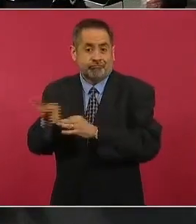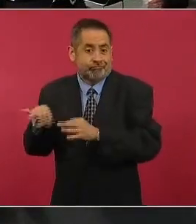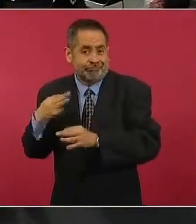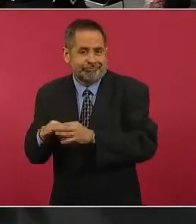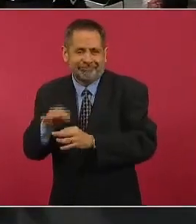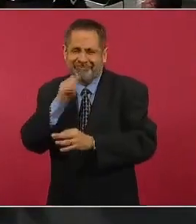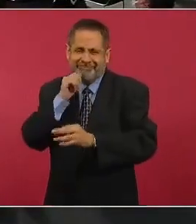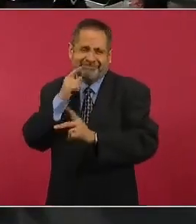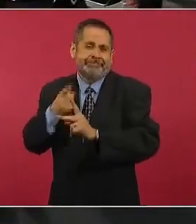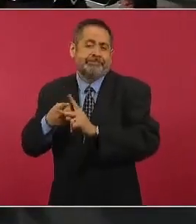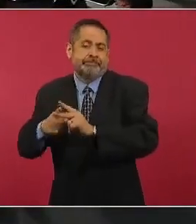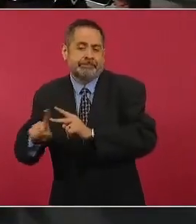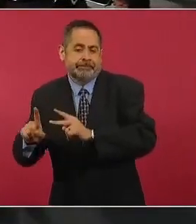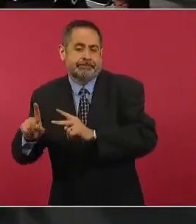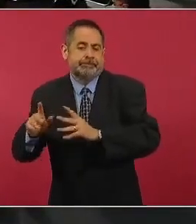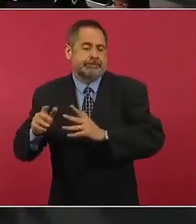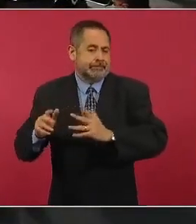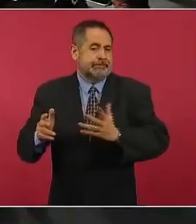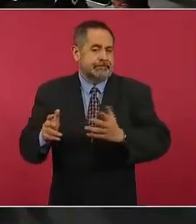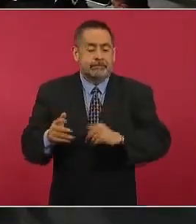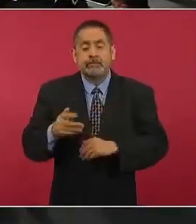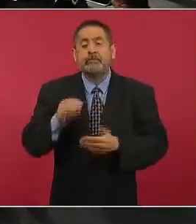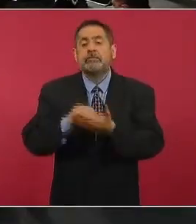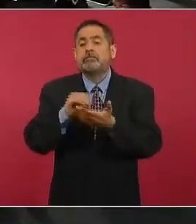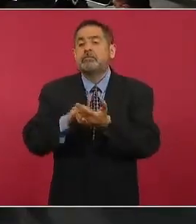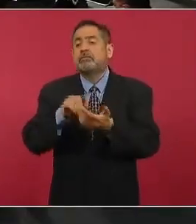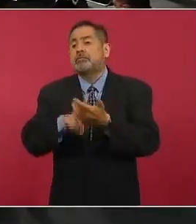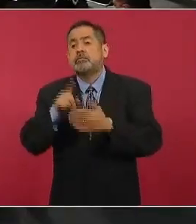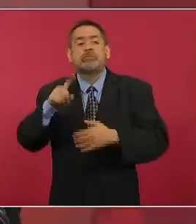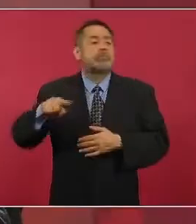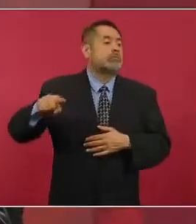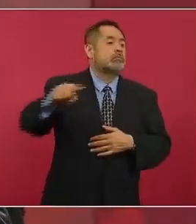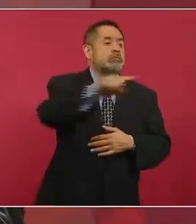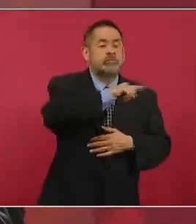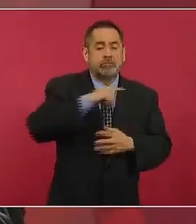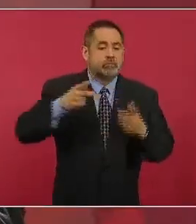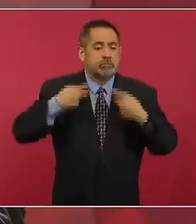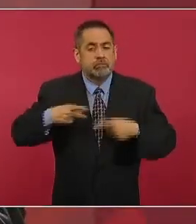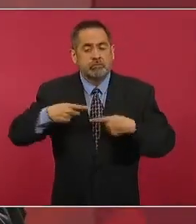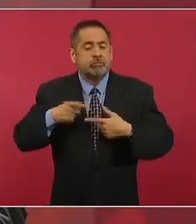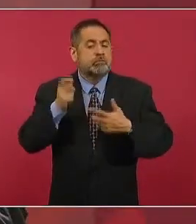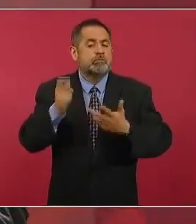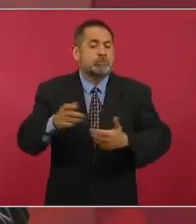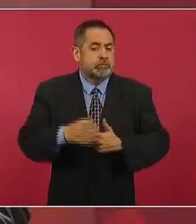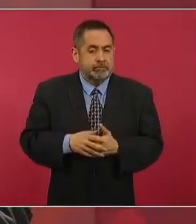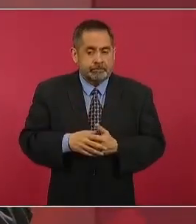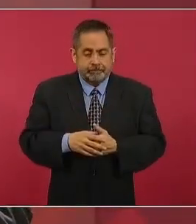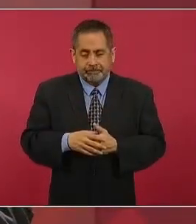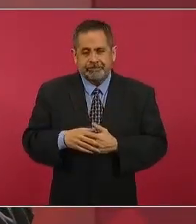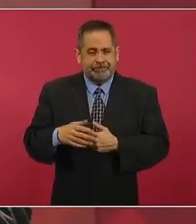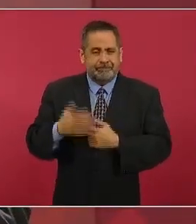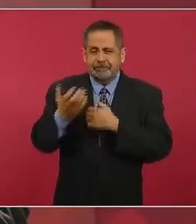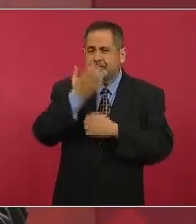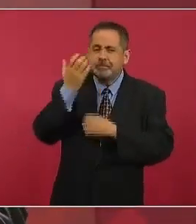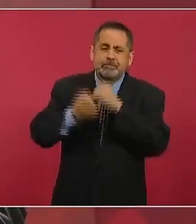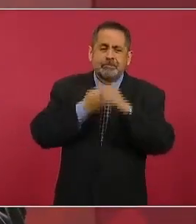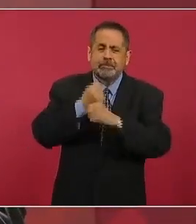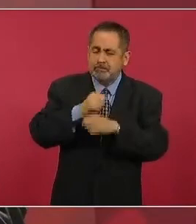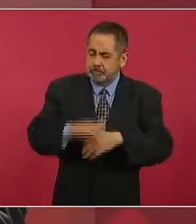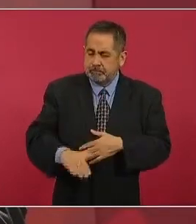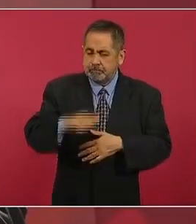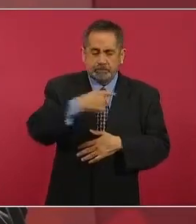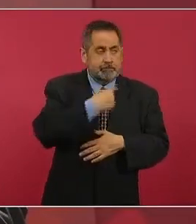en mucha gente que se formó en ese ambiente